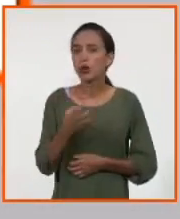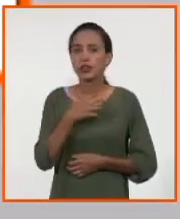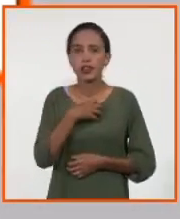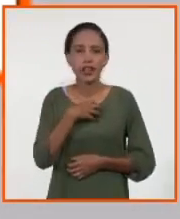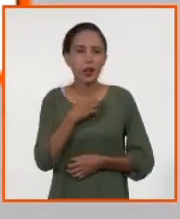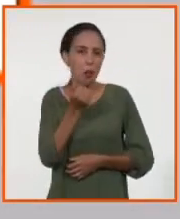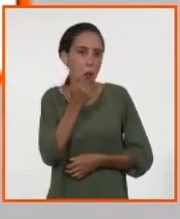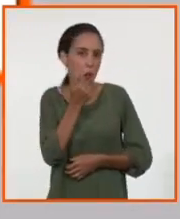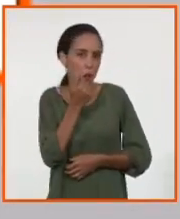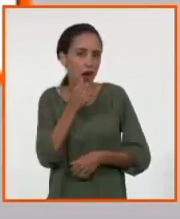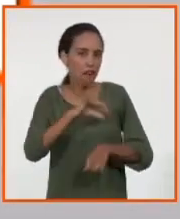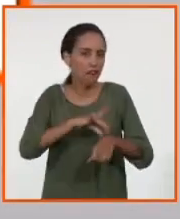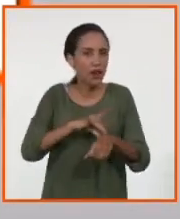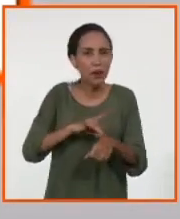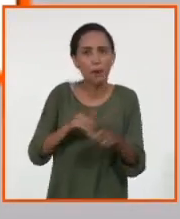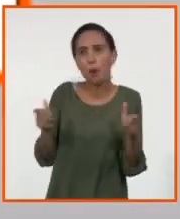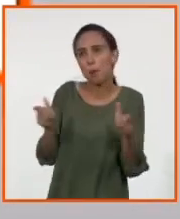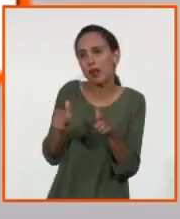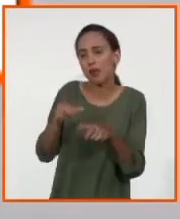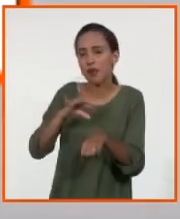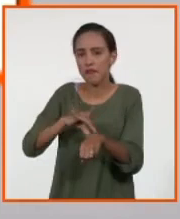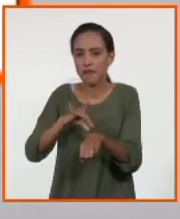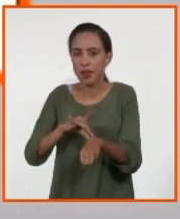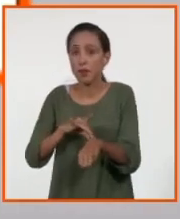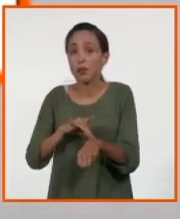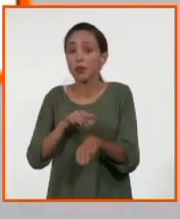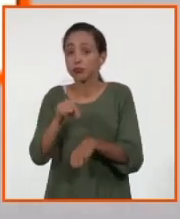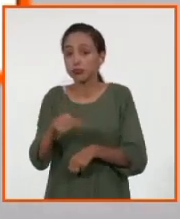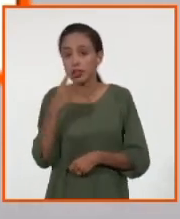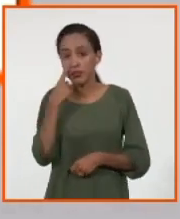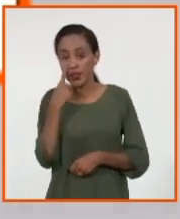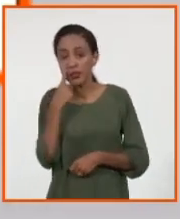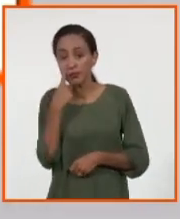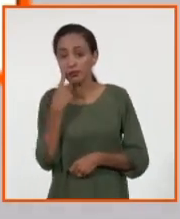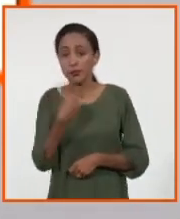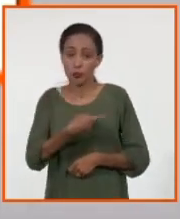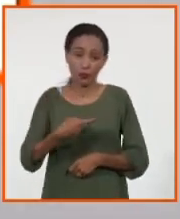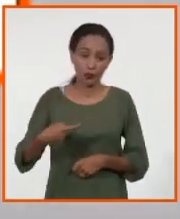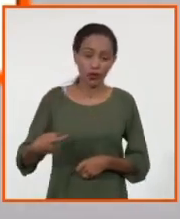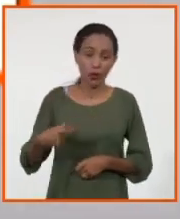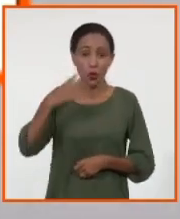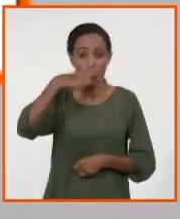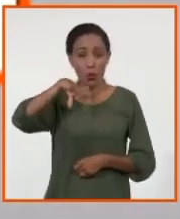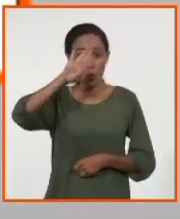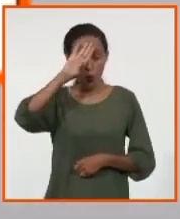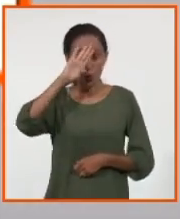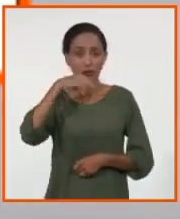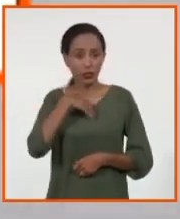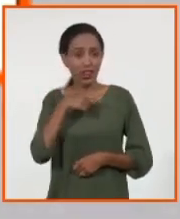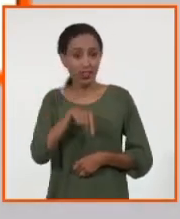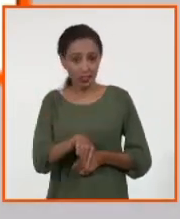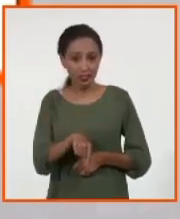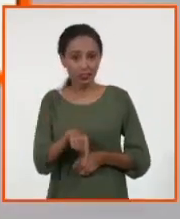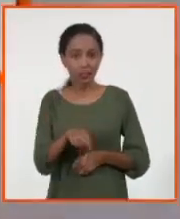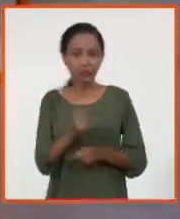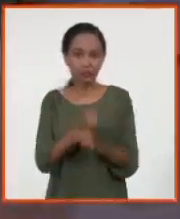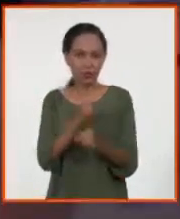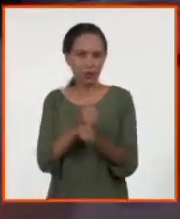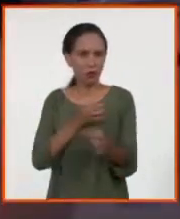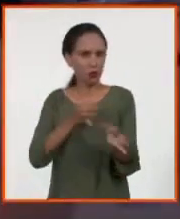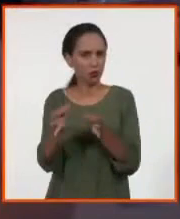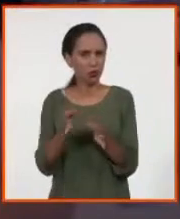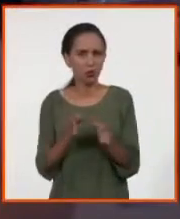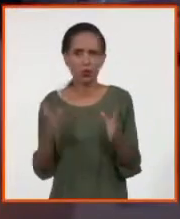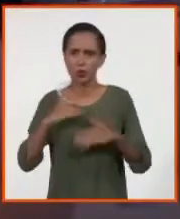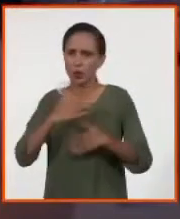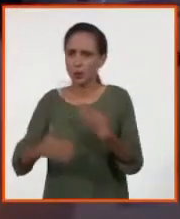casos, si tenemos menos casos, y es un marcador desde el punto de vista epidemiológico. Y Cuba tiene esa red que funciona sin problema. El IPK es el centro